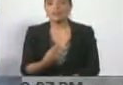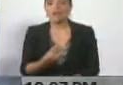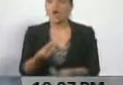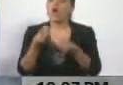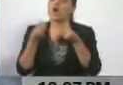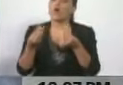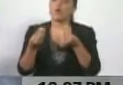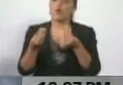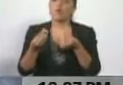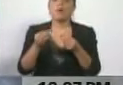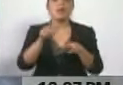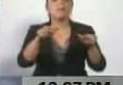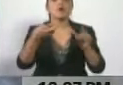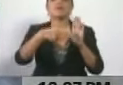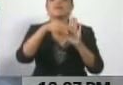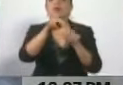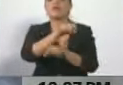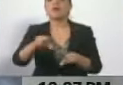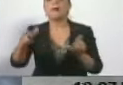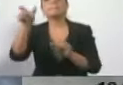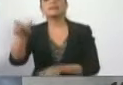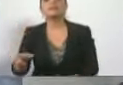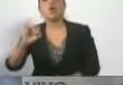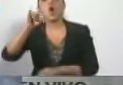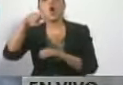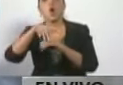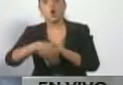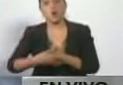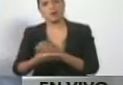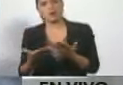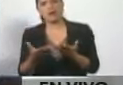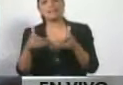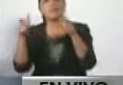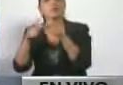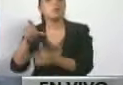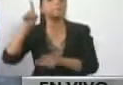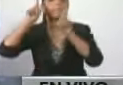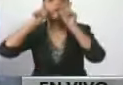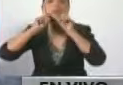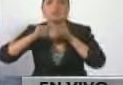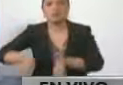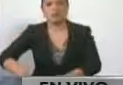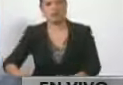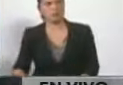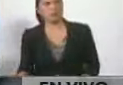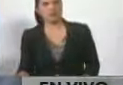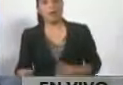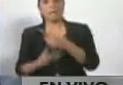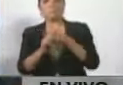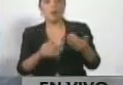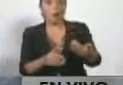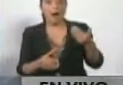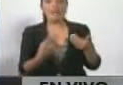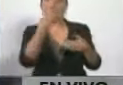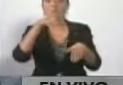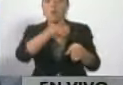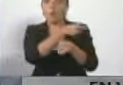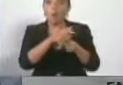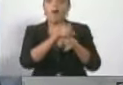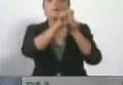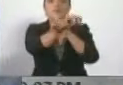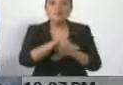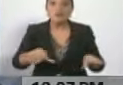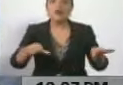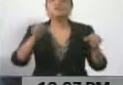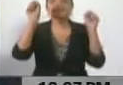hacerse la gente eco de una persona como Jorge Rodríguez. Esas reuniones son mentiras. Y dos horas antes Chubo Torrealba había emitido un comunicado diciendo